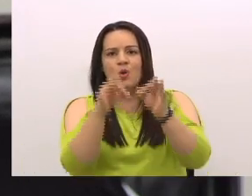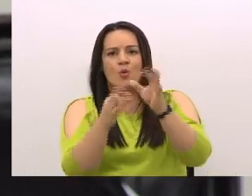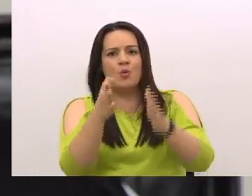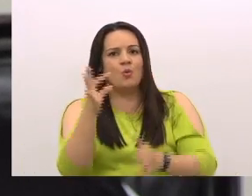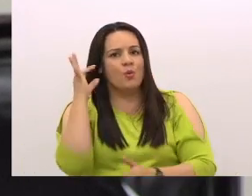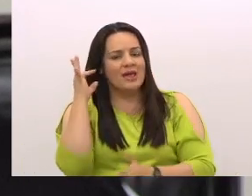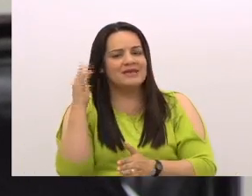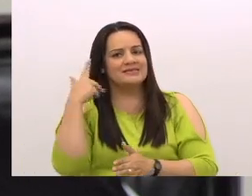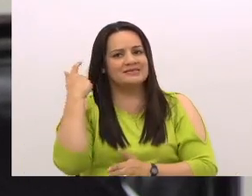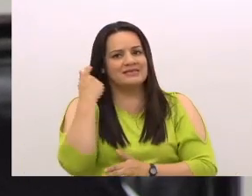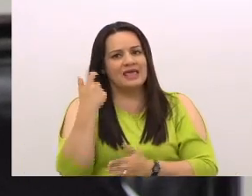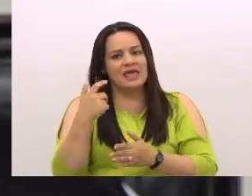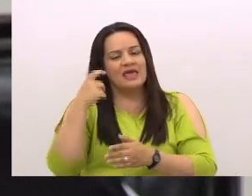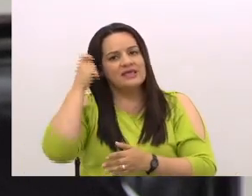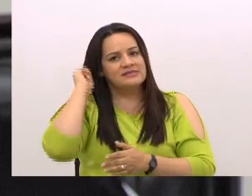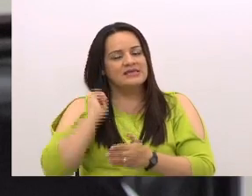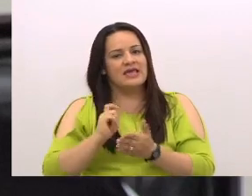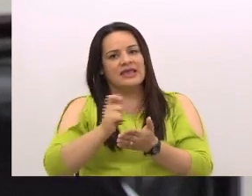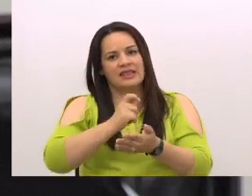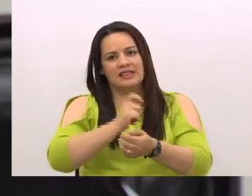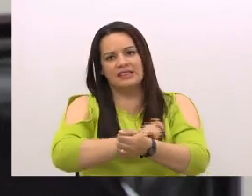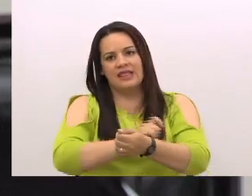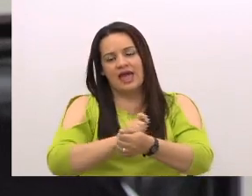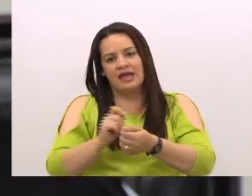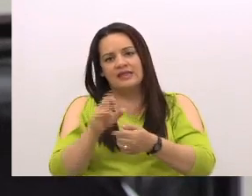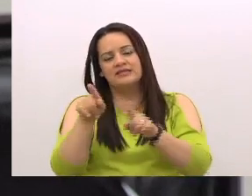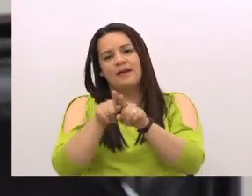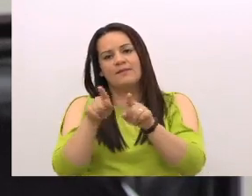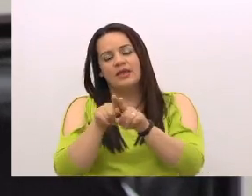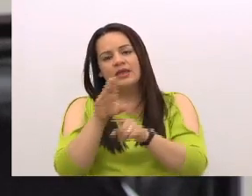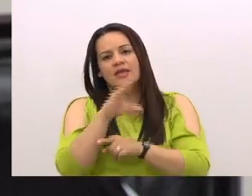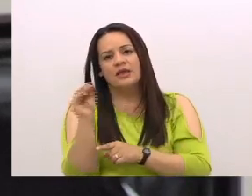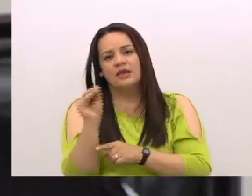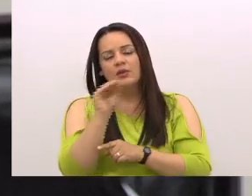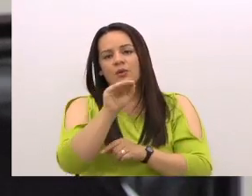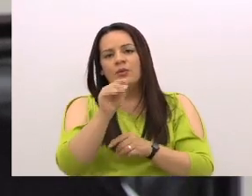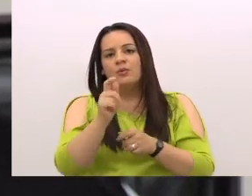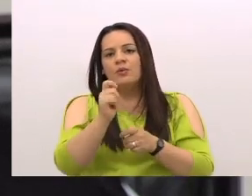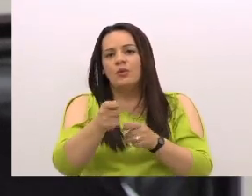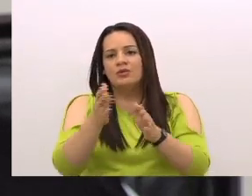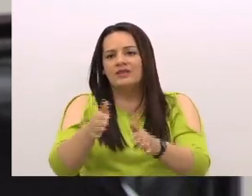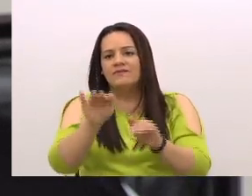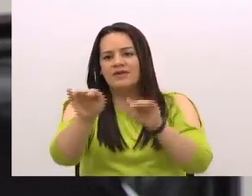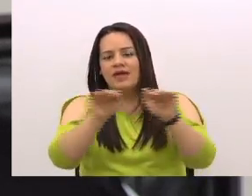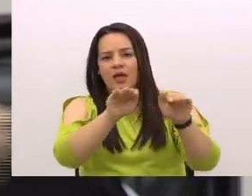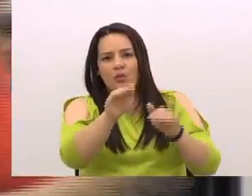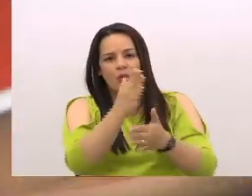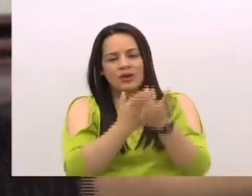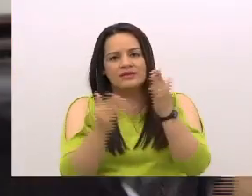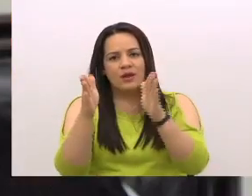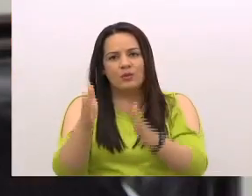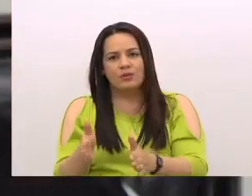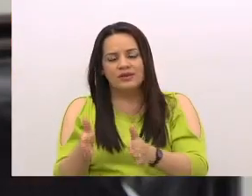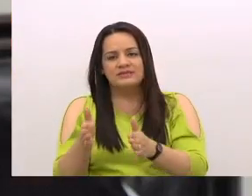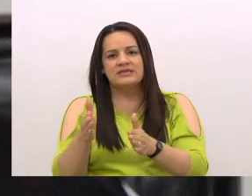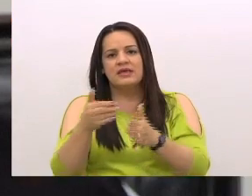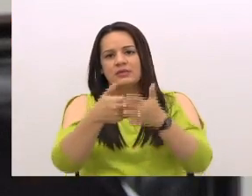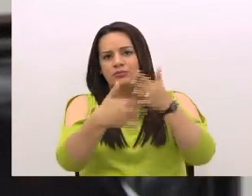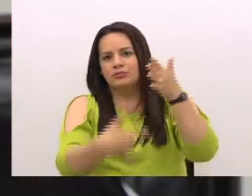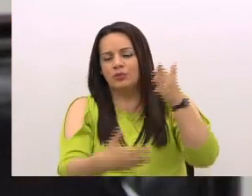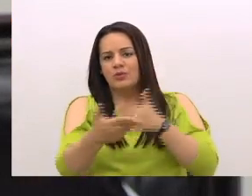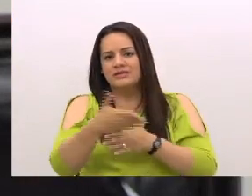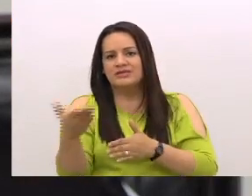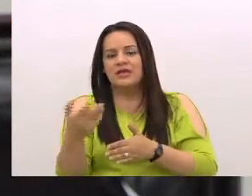en notificadores, en una serie de facilidades que se dan ahí. Entonces esto nos indica a nosotros que como diputados tenemos una